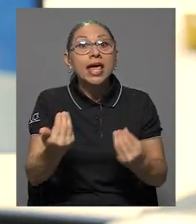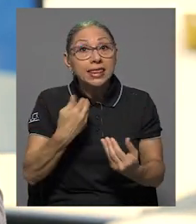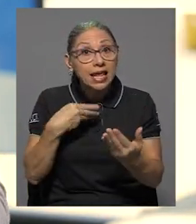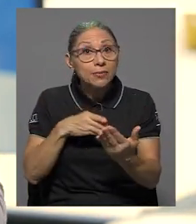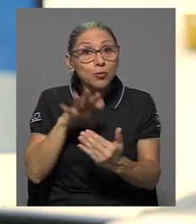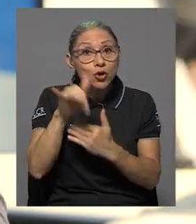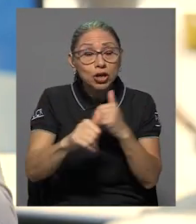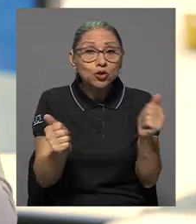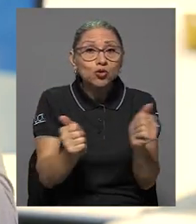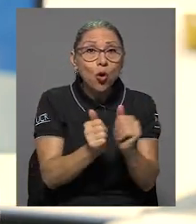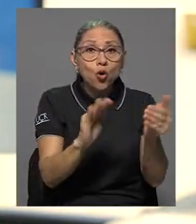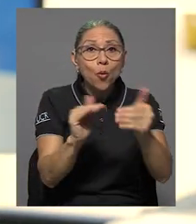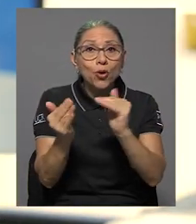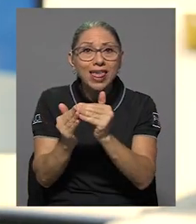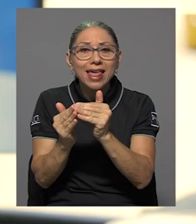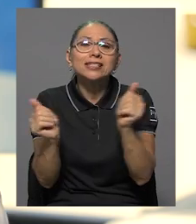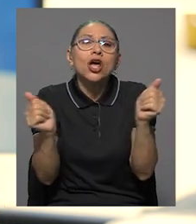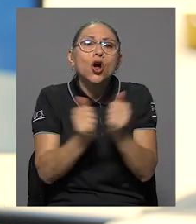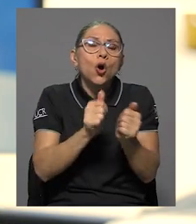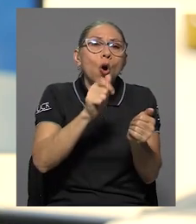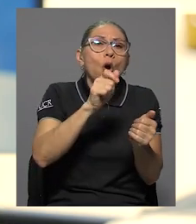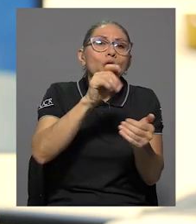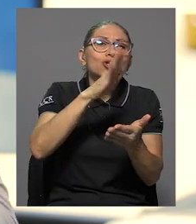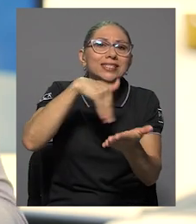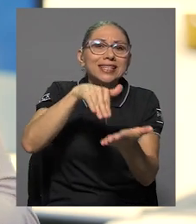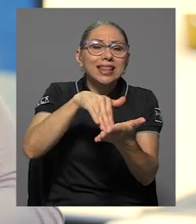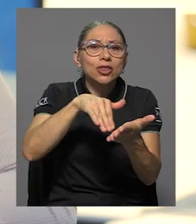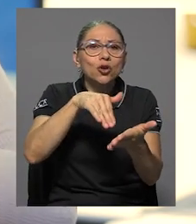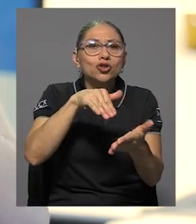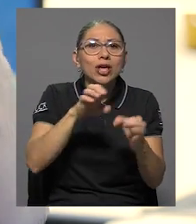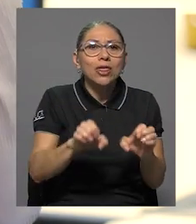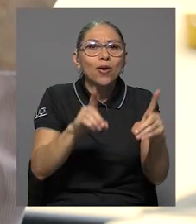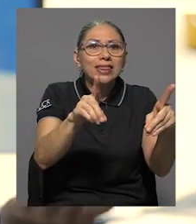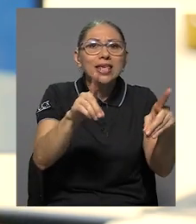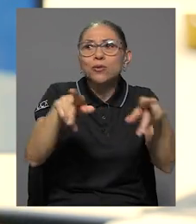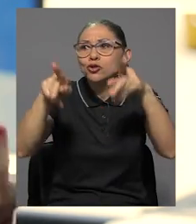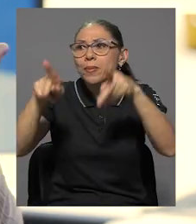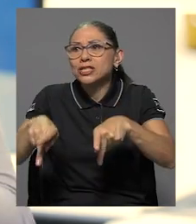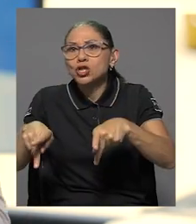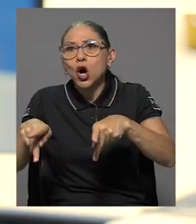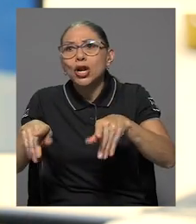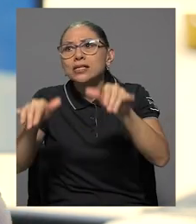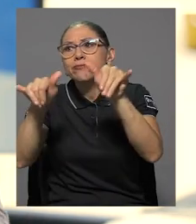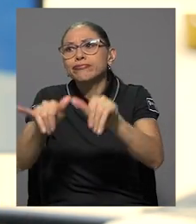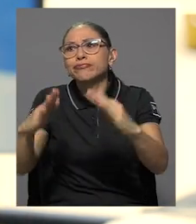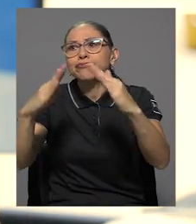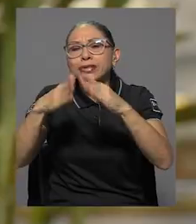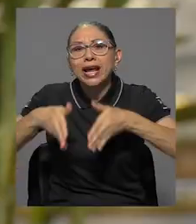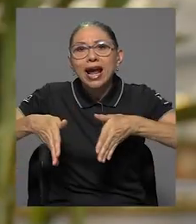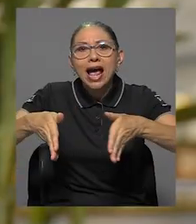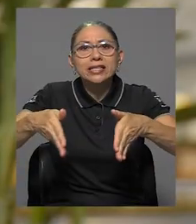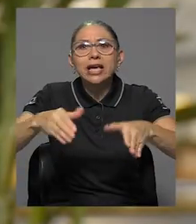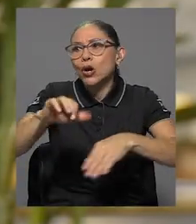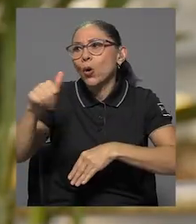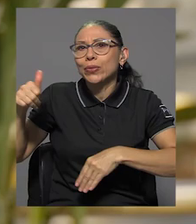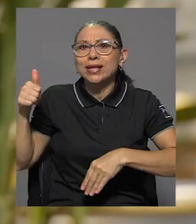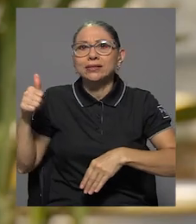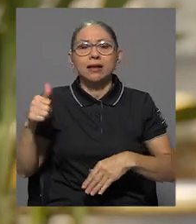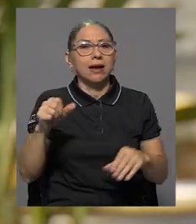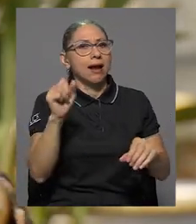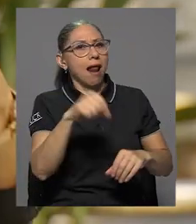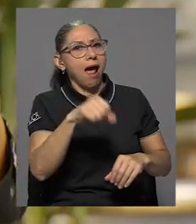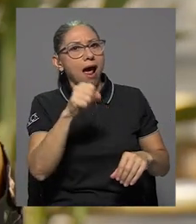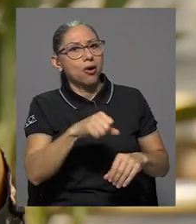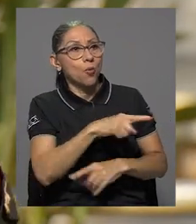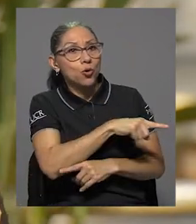Entonces llevamos proyectos con comunidades, trabajar con centros educativos, personas en situación de calle, entre otras más. Claro, porque como